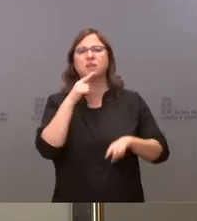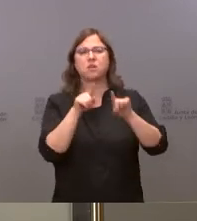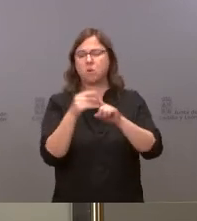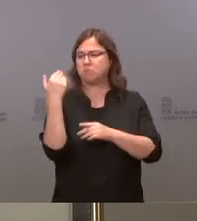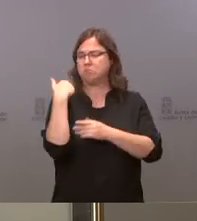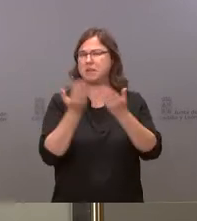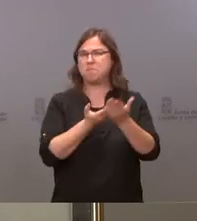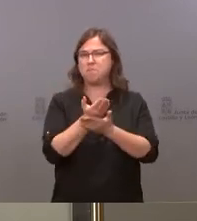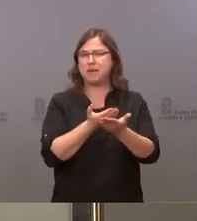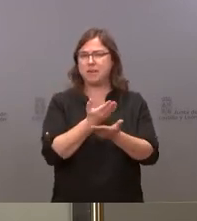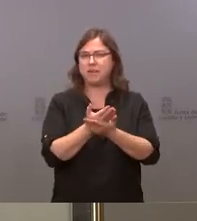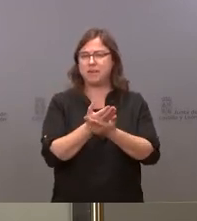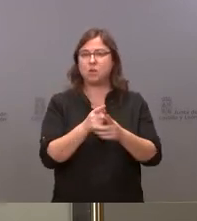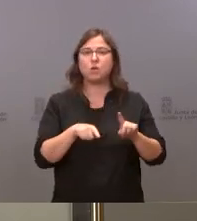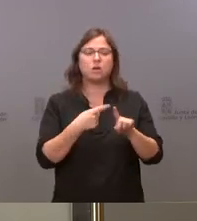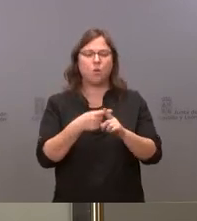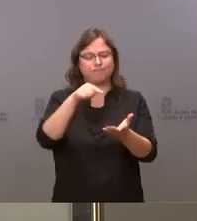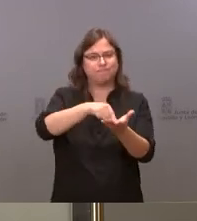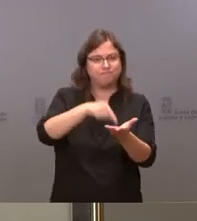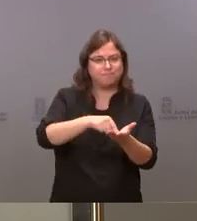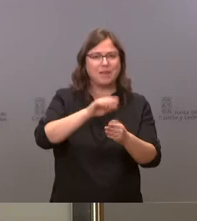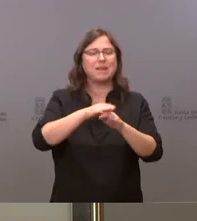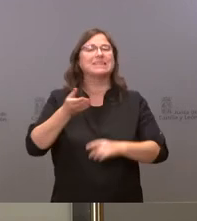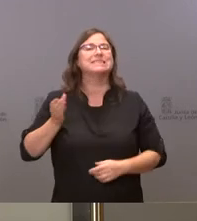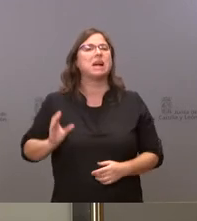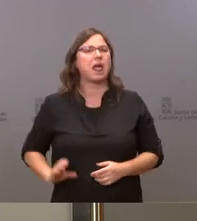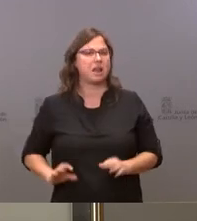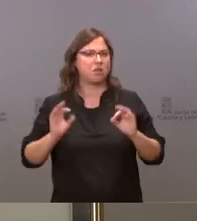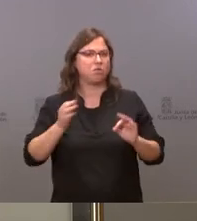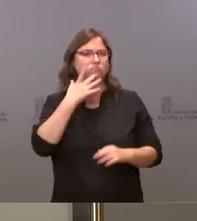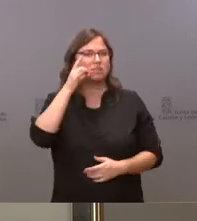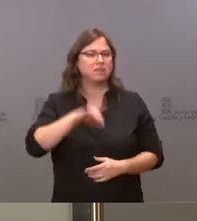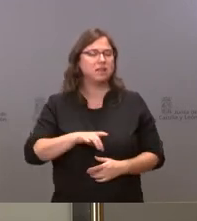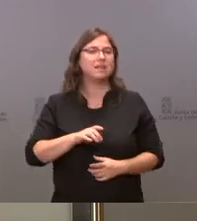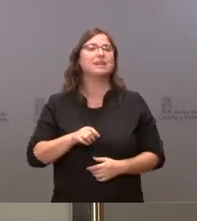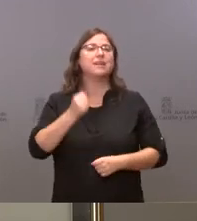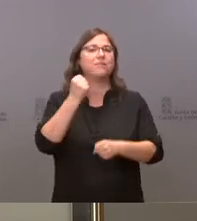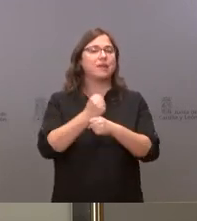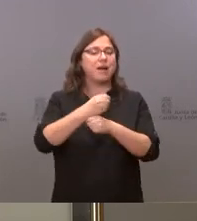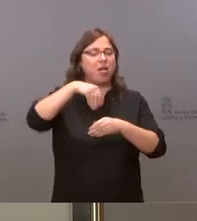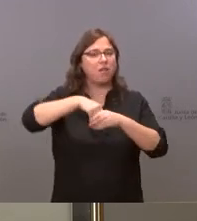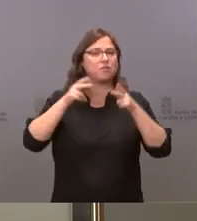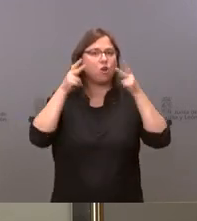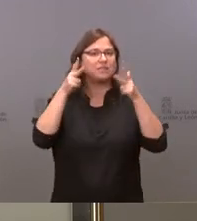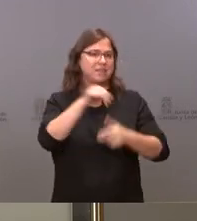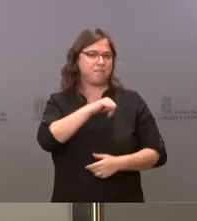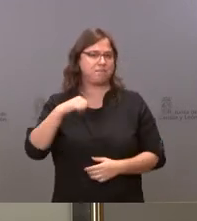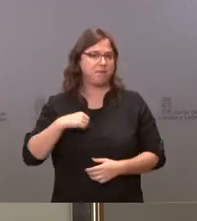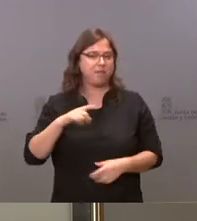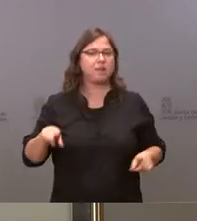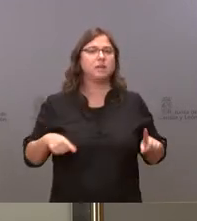días y peticiones reivindicaciones salariales sobre todo de los trabajadores de las residencias privadas y también del